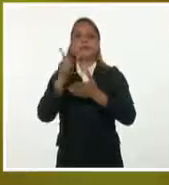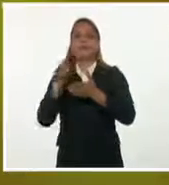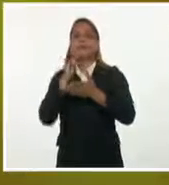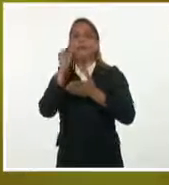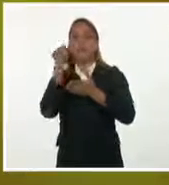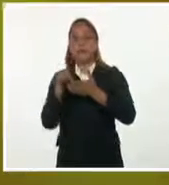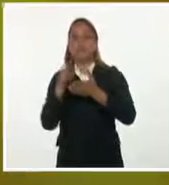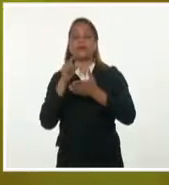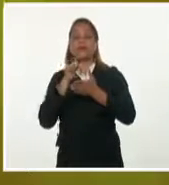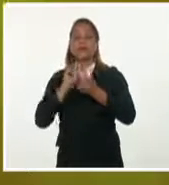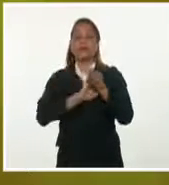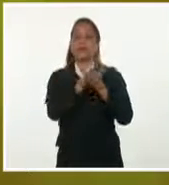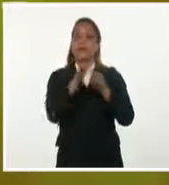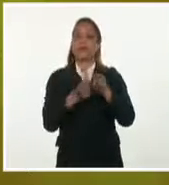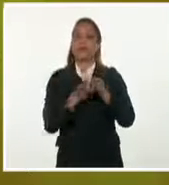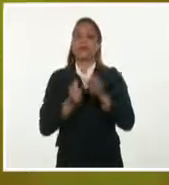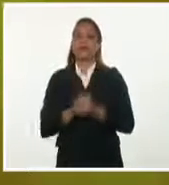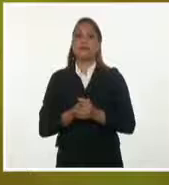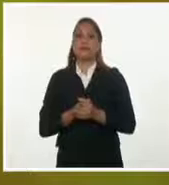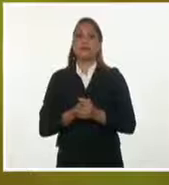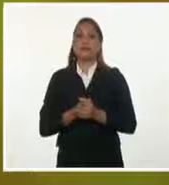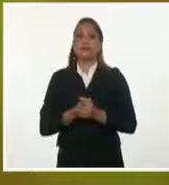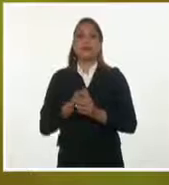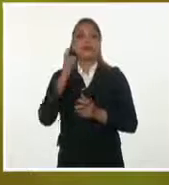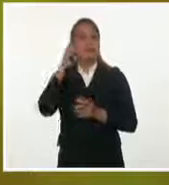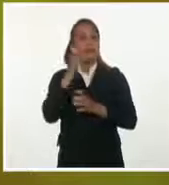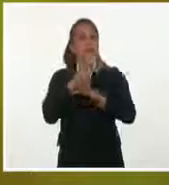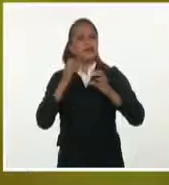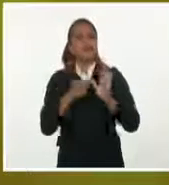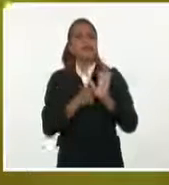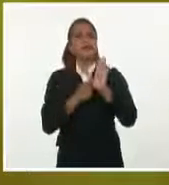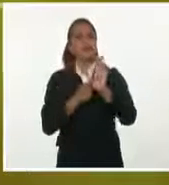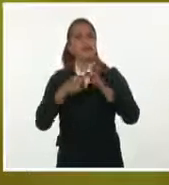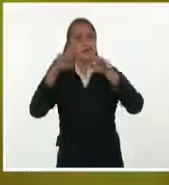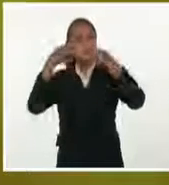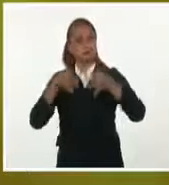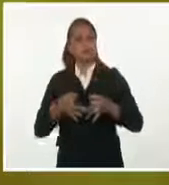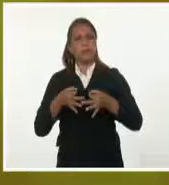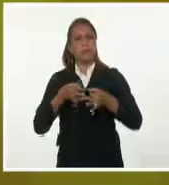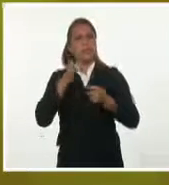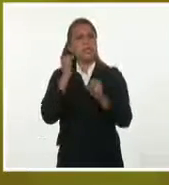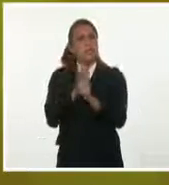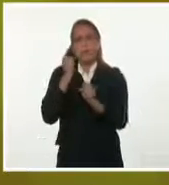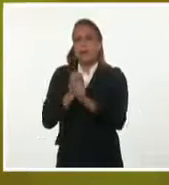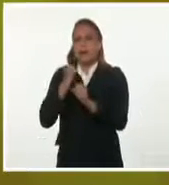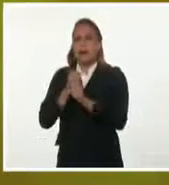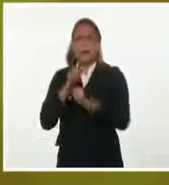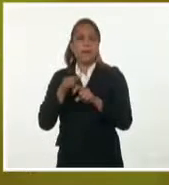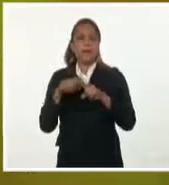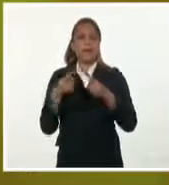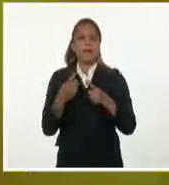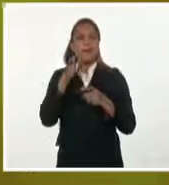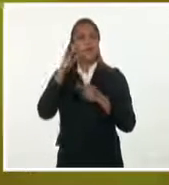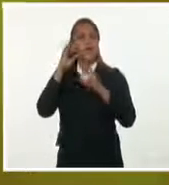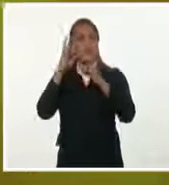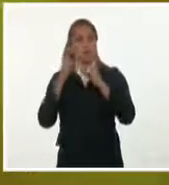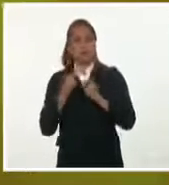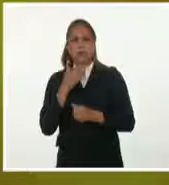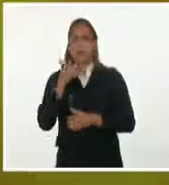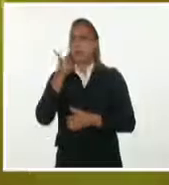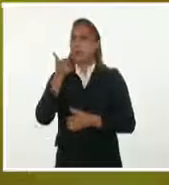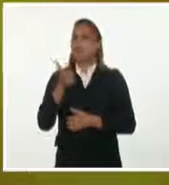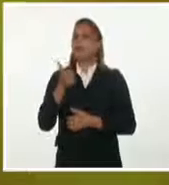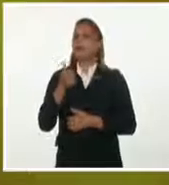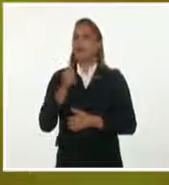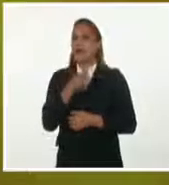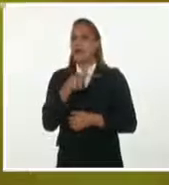Si a la ciencia le toca demostrar la eficacia y trabajar sin respiros por obtener los resultados lo antes posible,